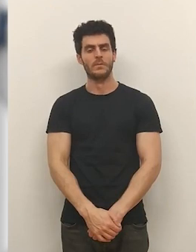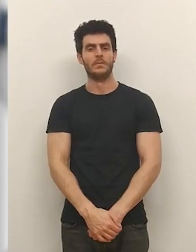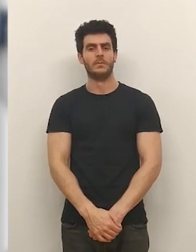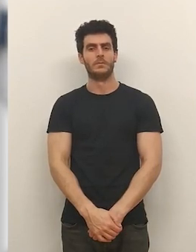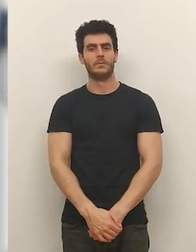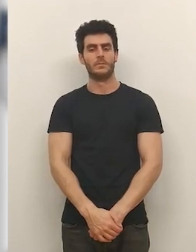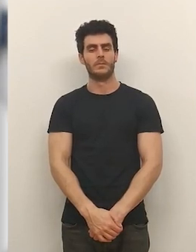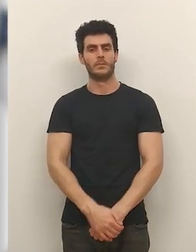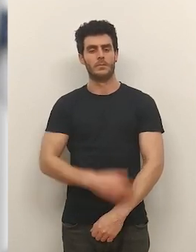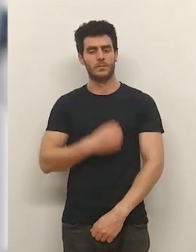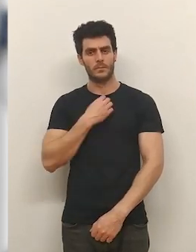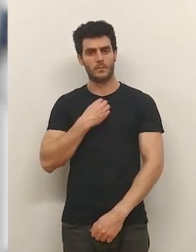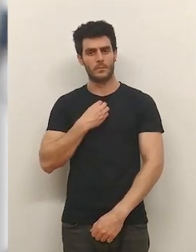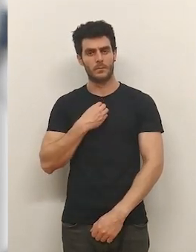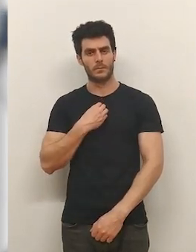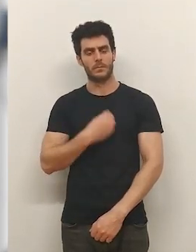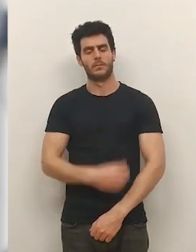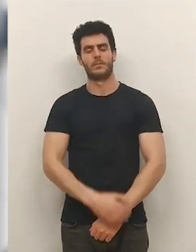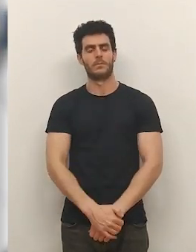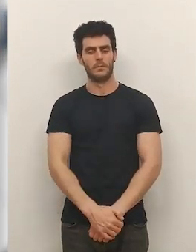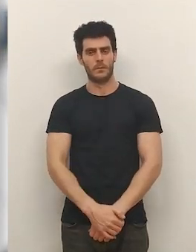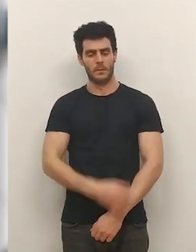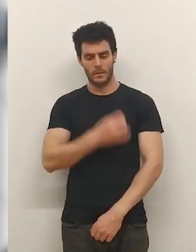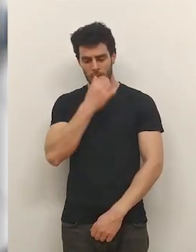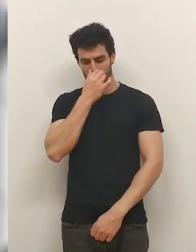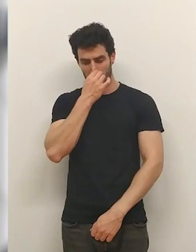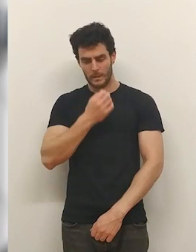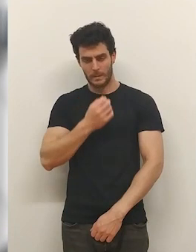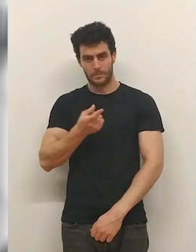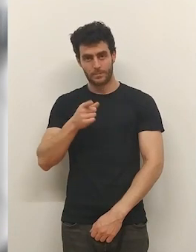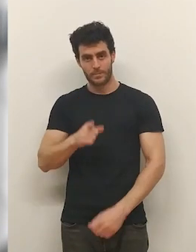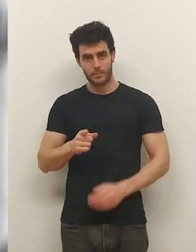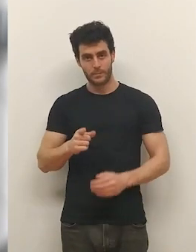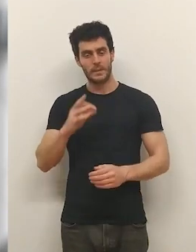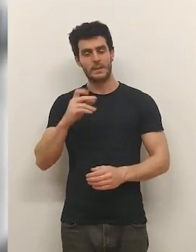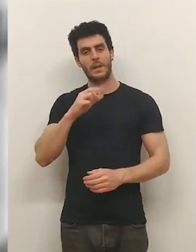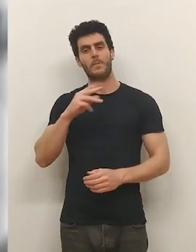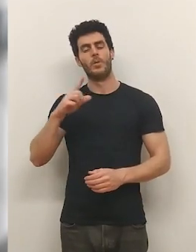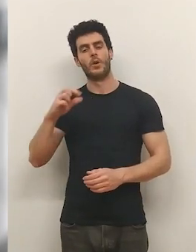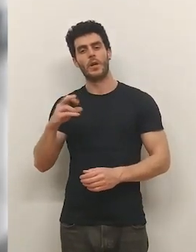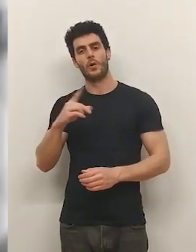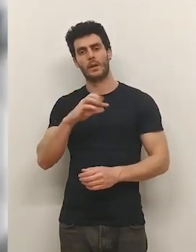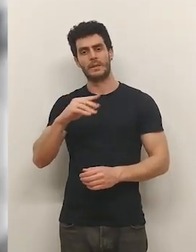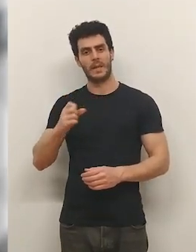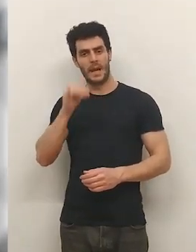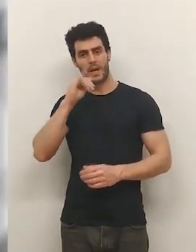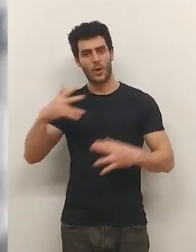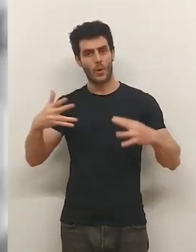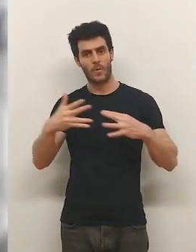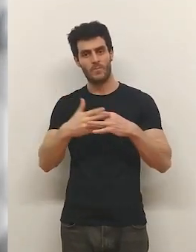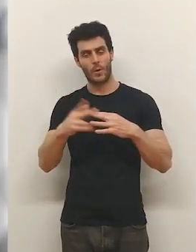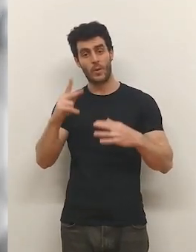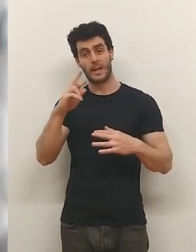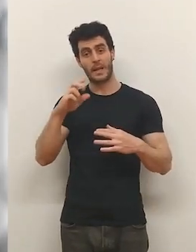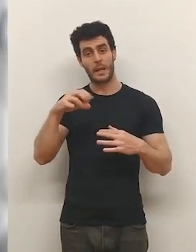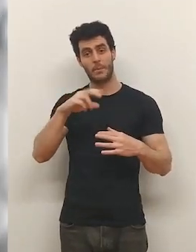sus montes de cemento donde laten los corazones de los animalitos. También hoy, Film Symphony Orchestra llega al Rioja Forum con